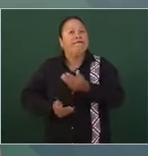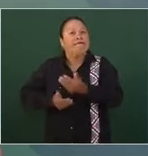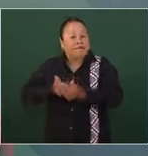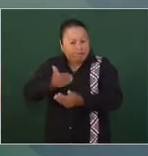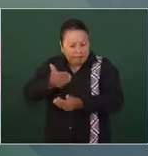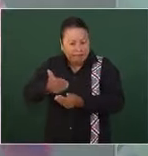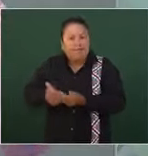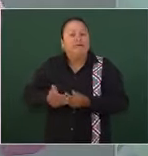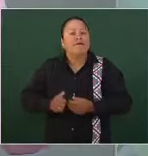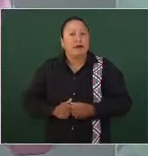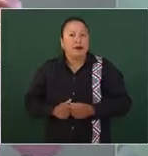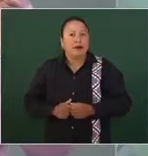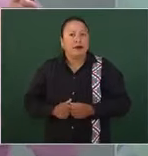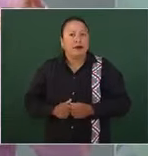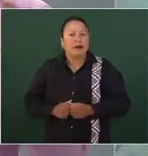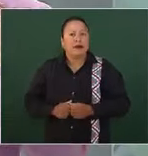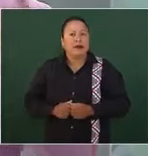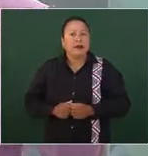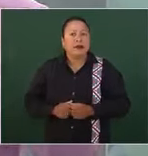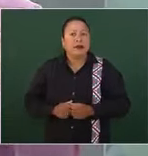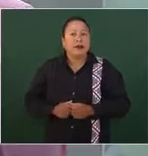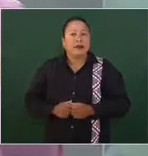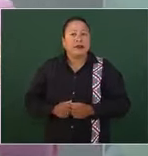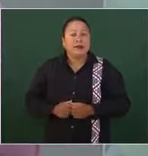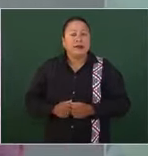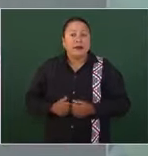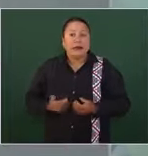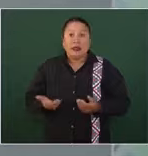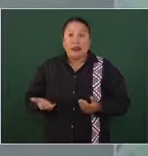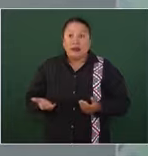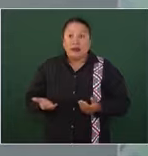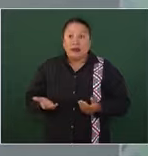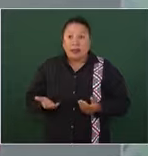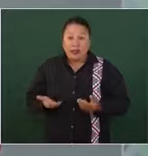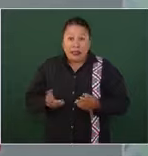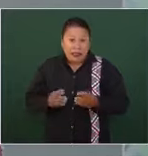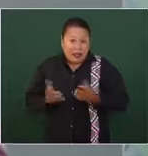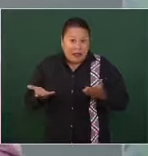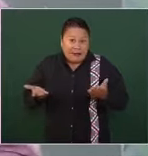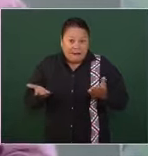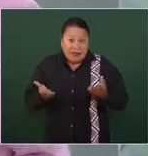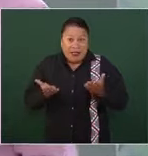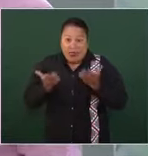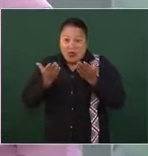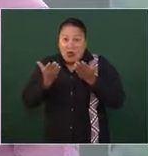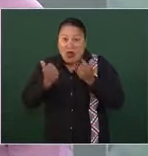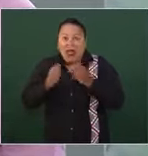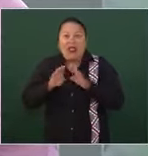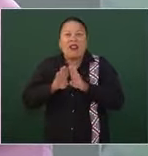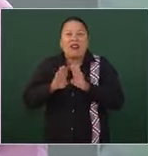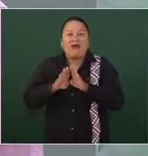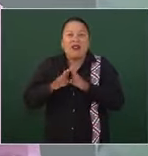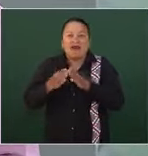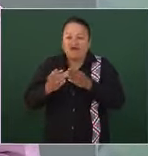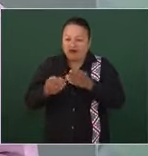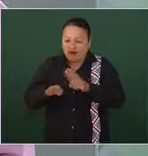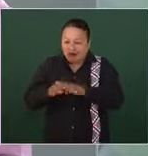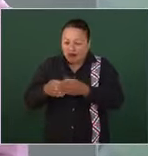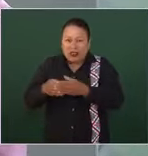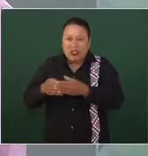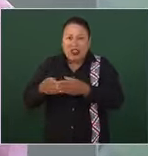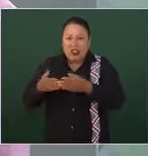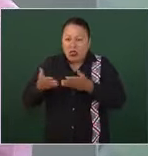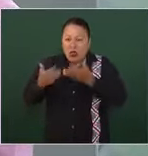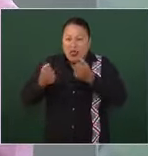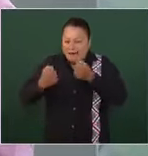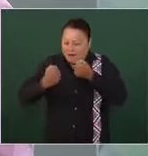cuando no hay línea divisoria, cuando no hay